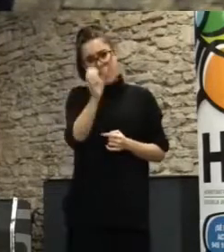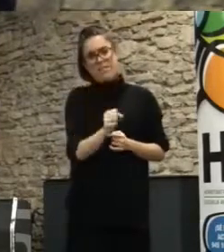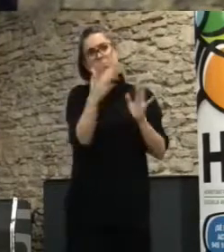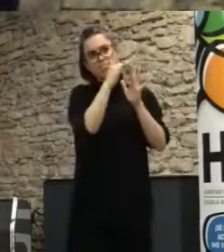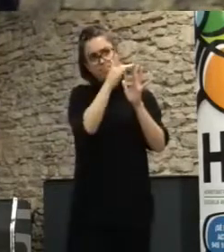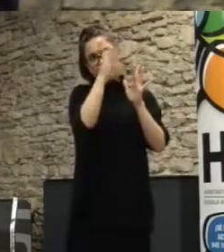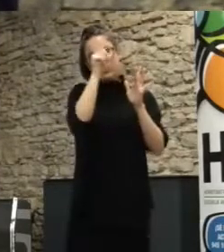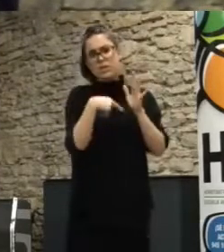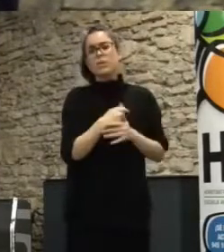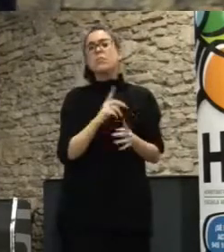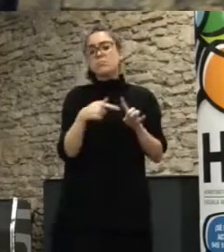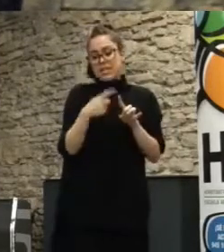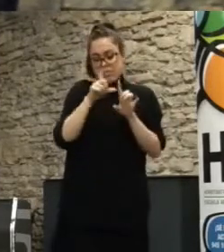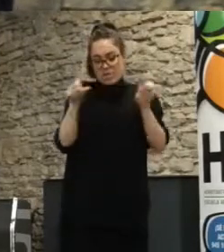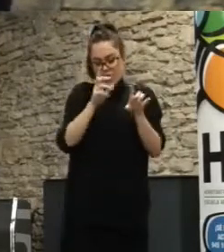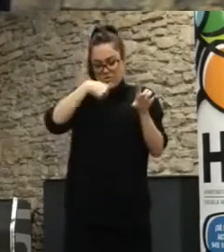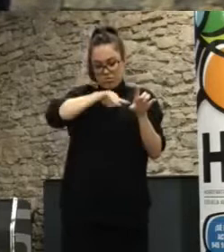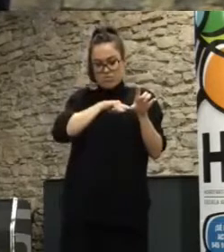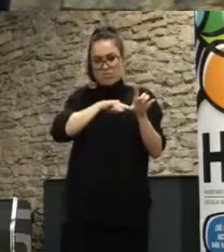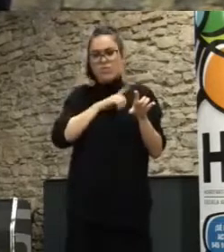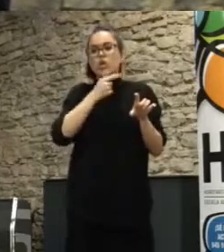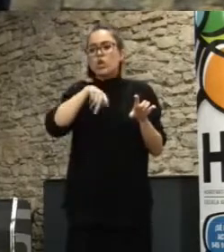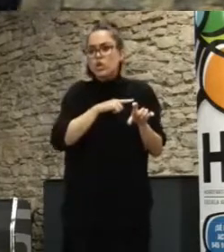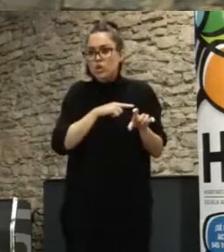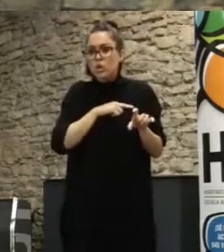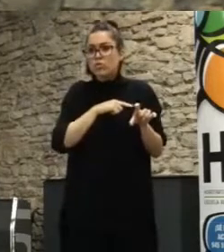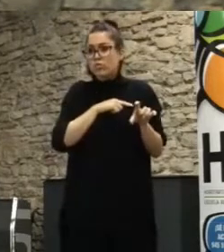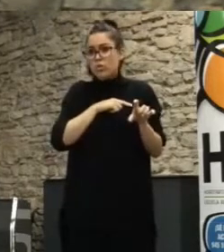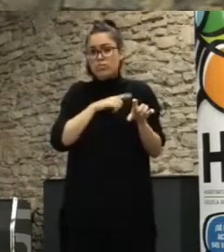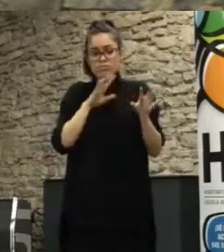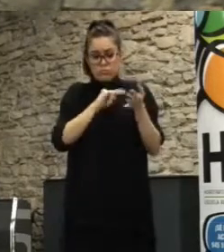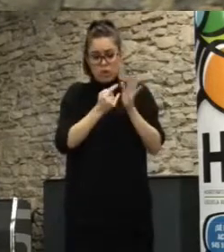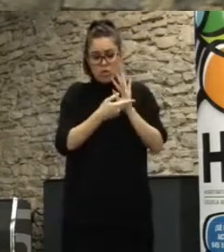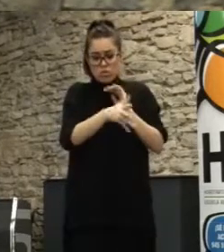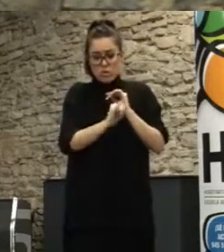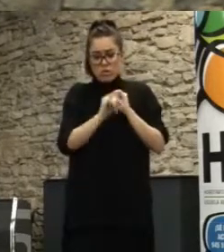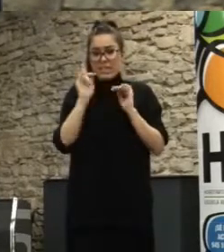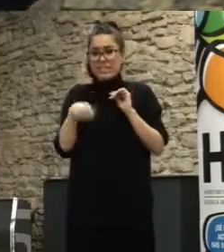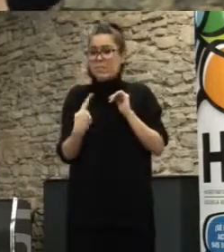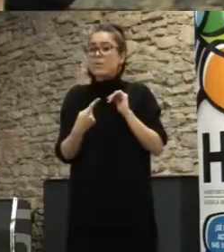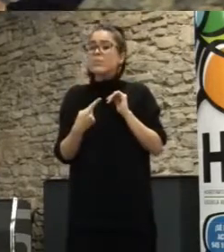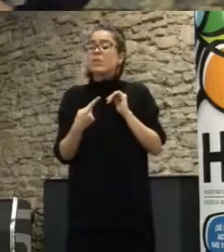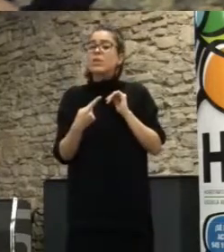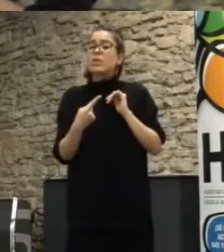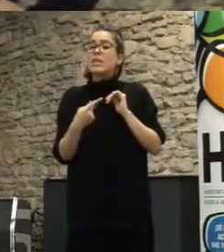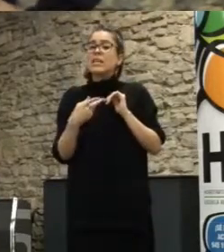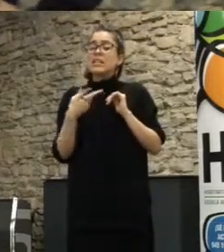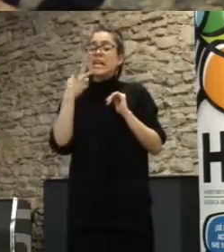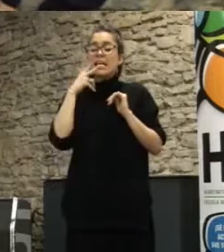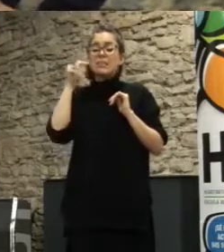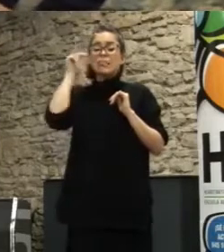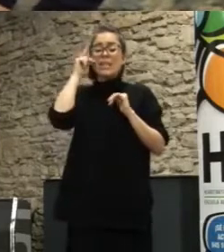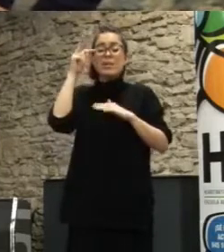y Media Lab el Grigri Pixel lo vamos a hacer este año también y la convocatoria de experimento a distrito la lanzaremos